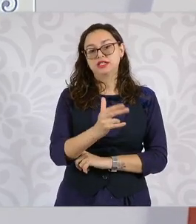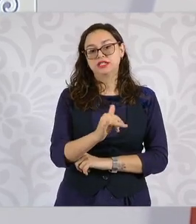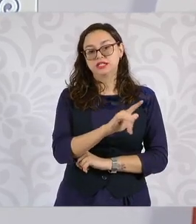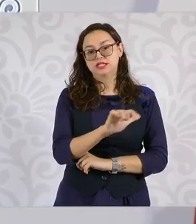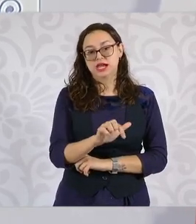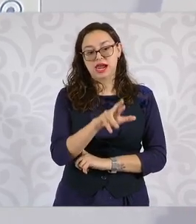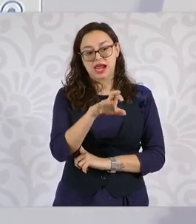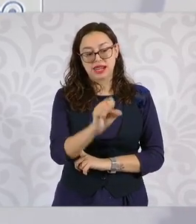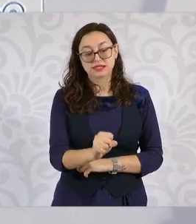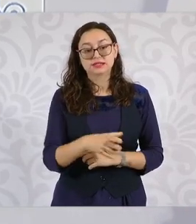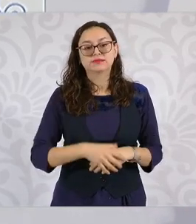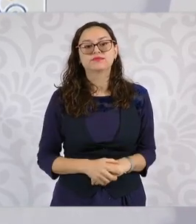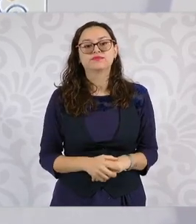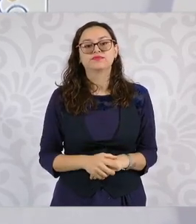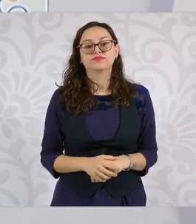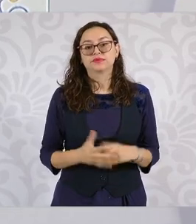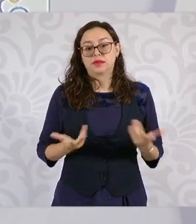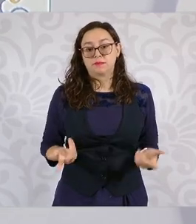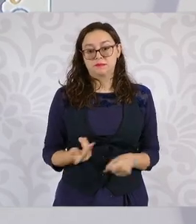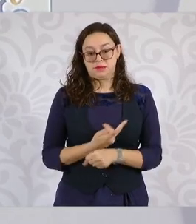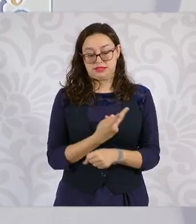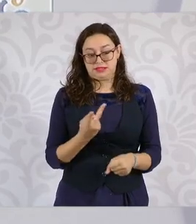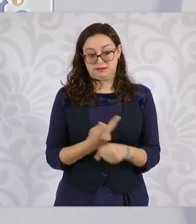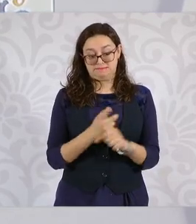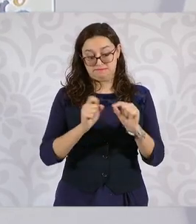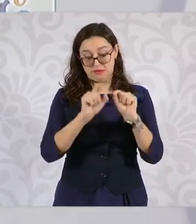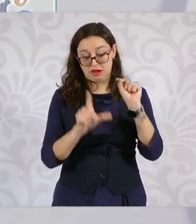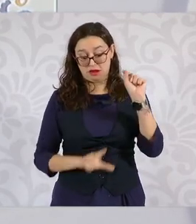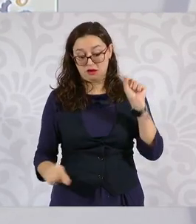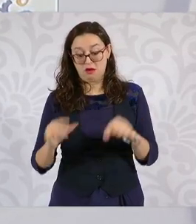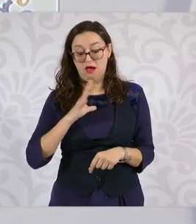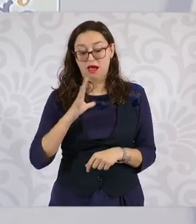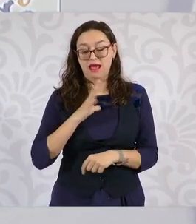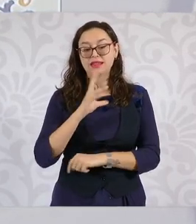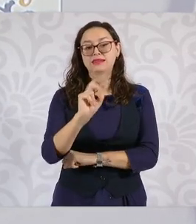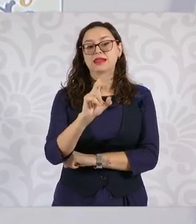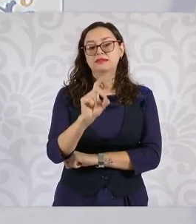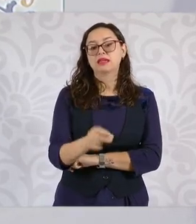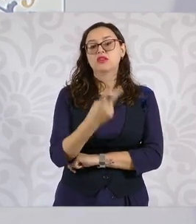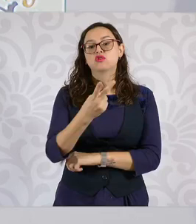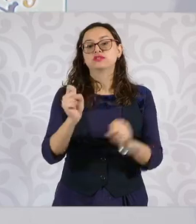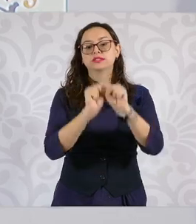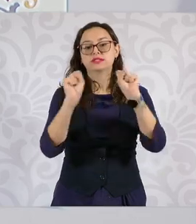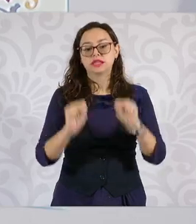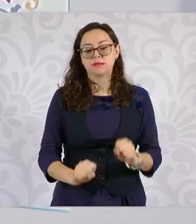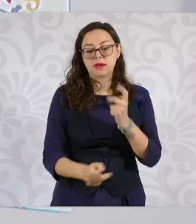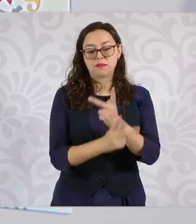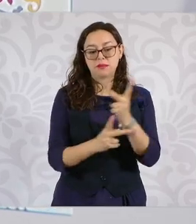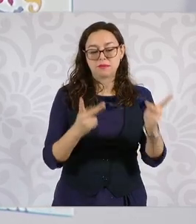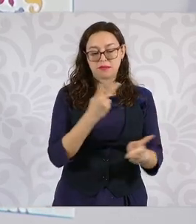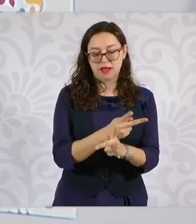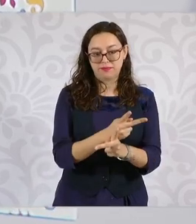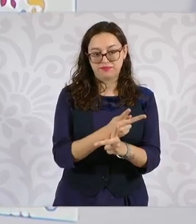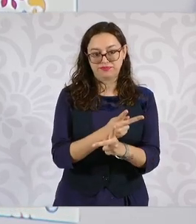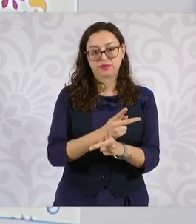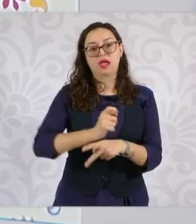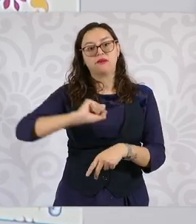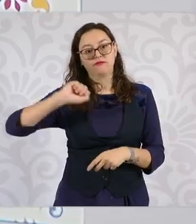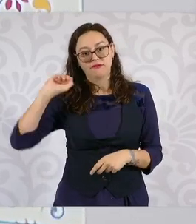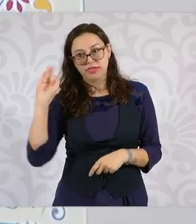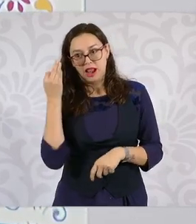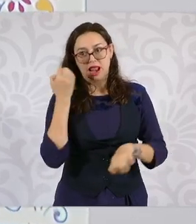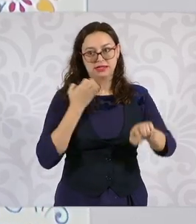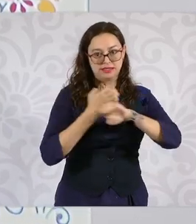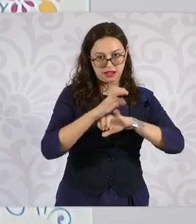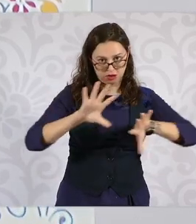son 32 sistemas en el país, federales y estatales.